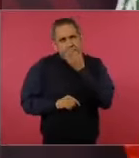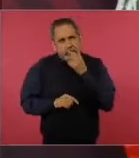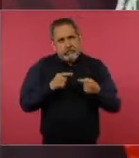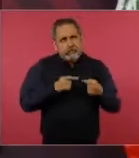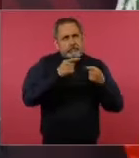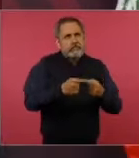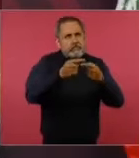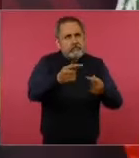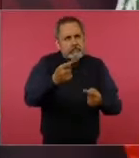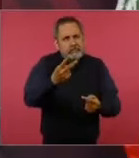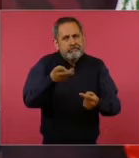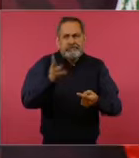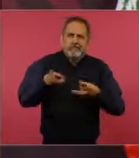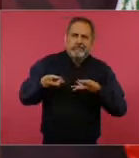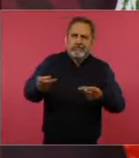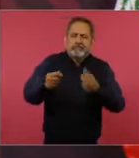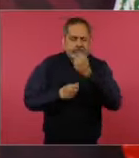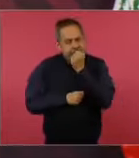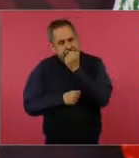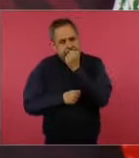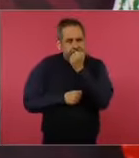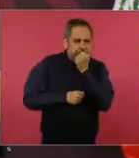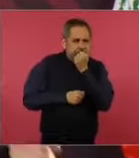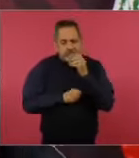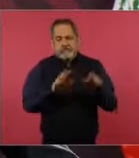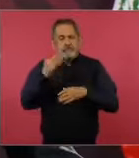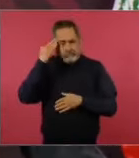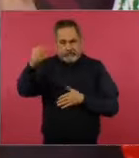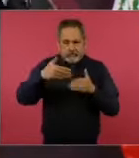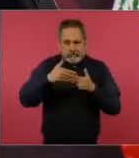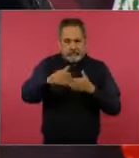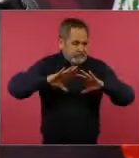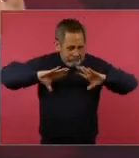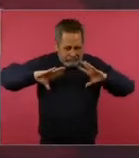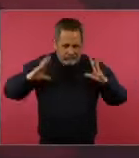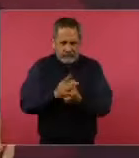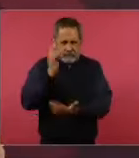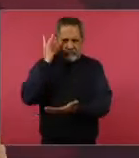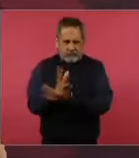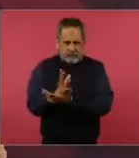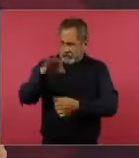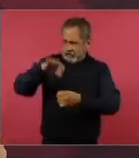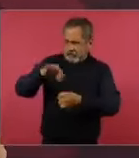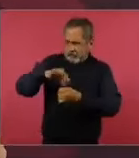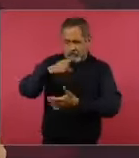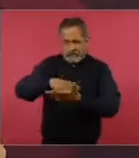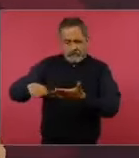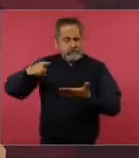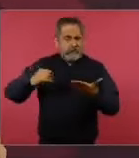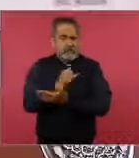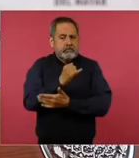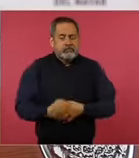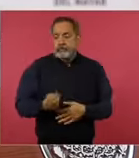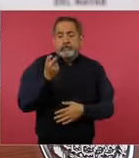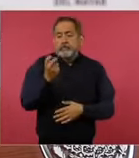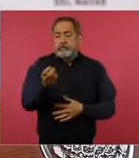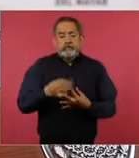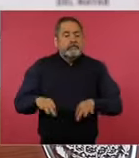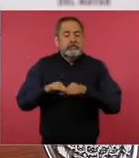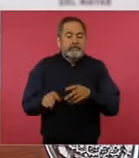gastos, sería mejor ampliar el plazo y todos de una vez. Y algo que es muy importante,